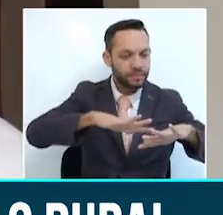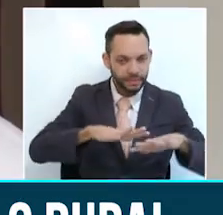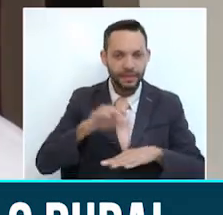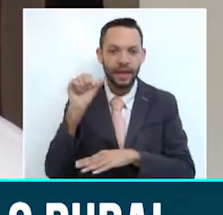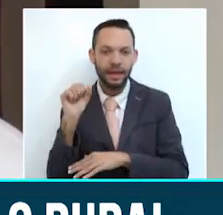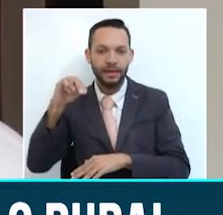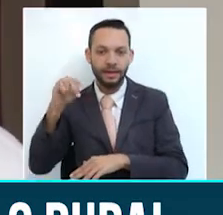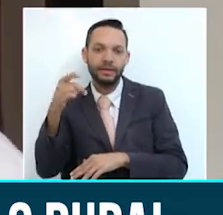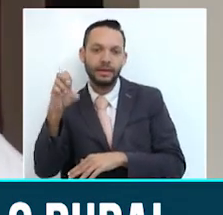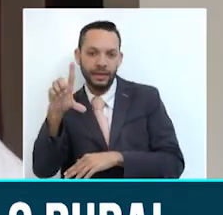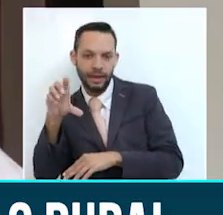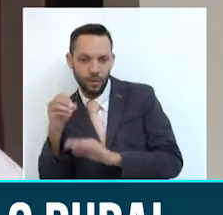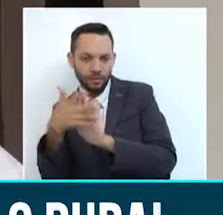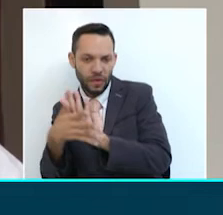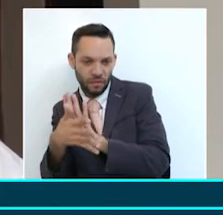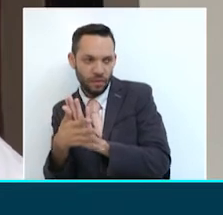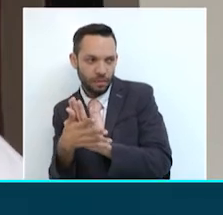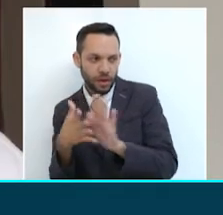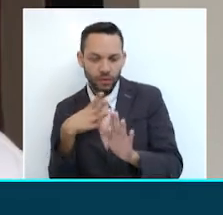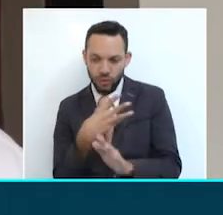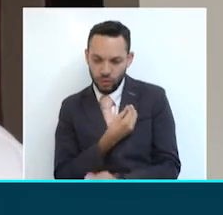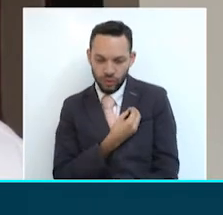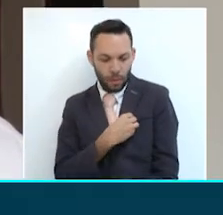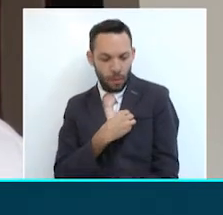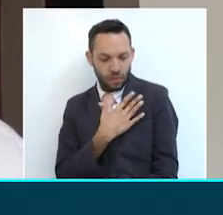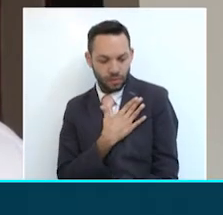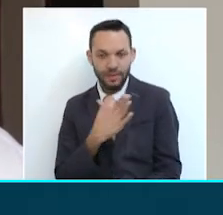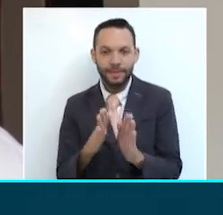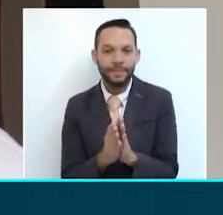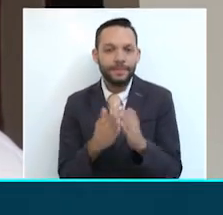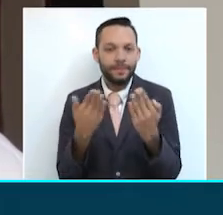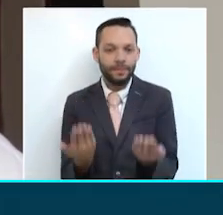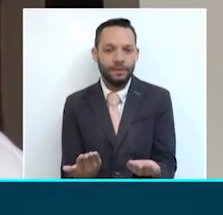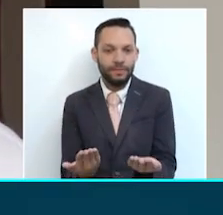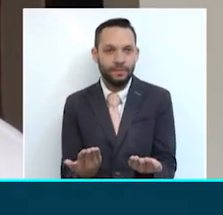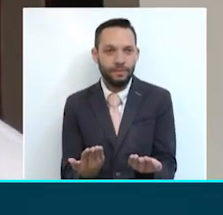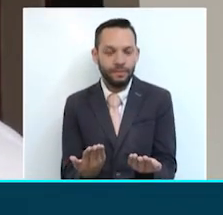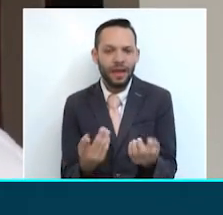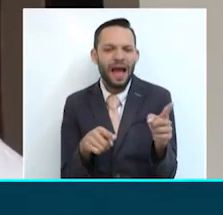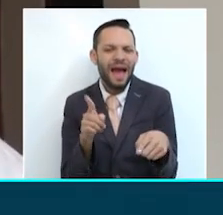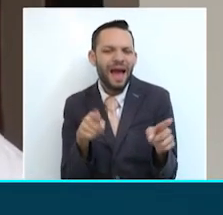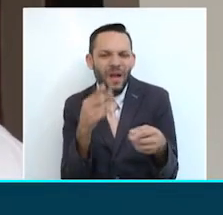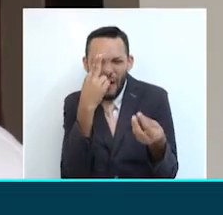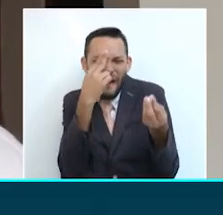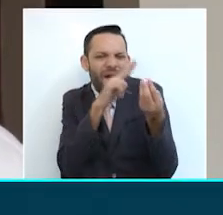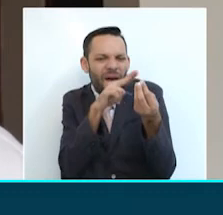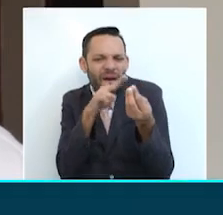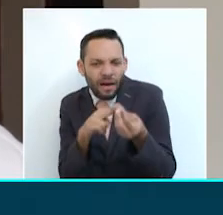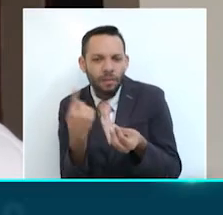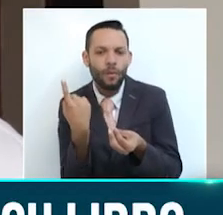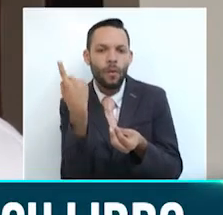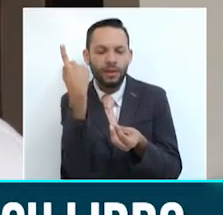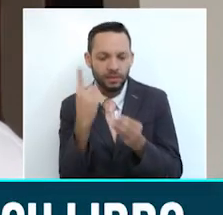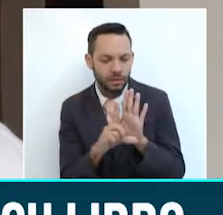Vamos a tener la oportunidad de presentar nuestro libro Sofisma o Distracción, las Políticas Públicas de Desarrollo